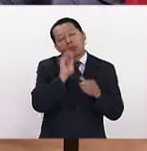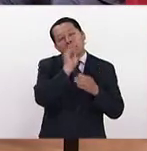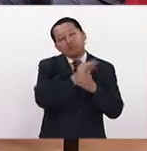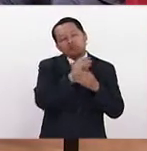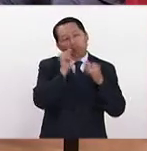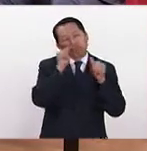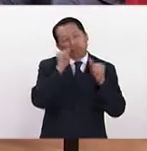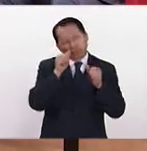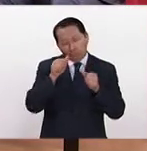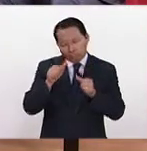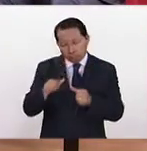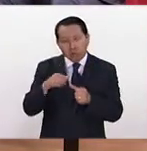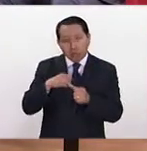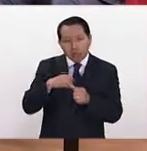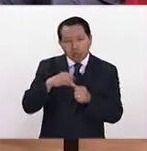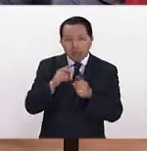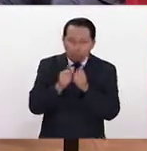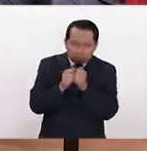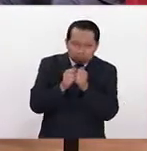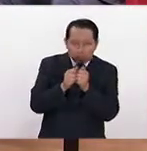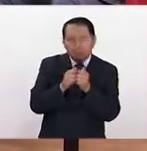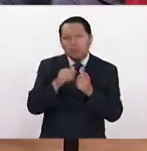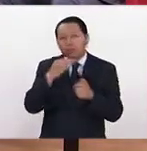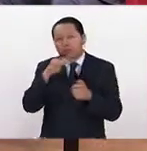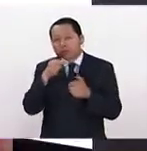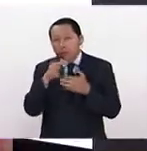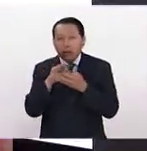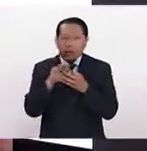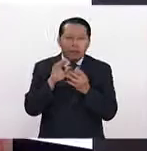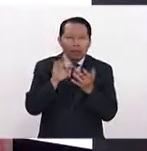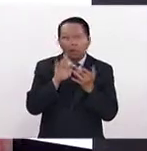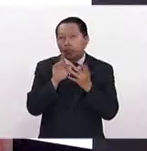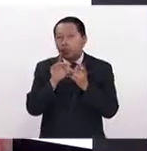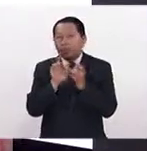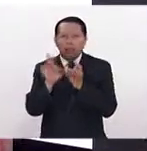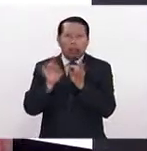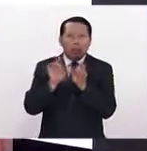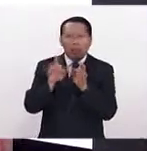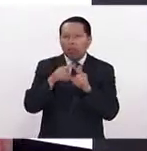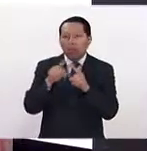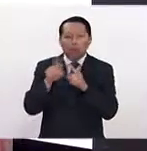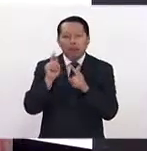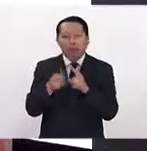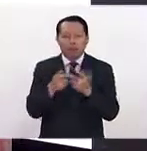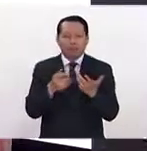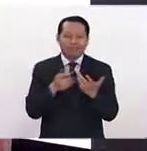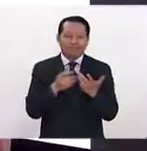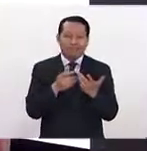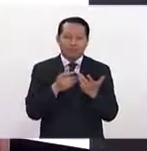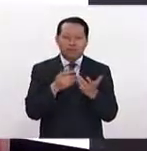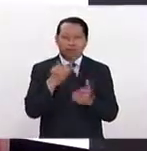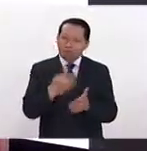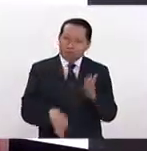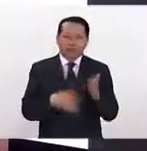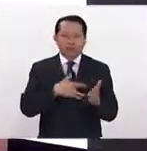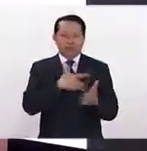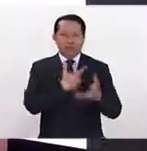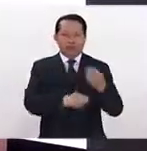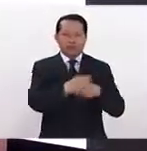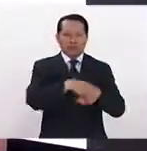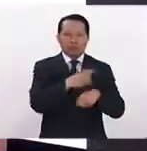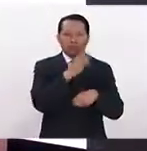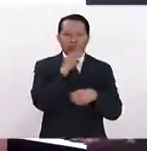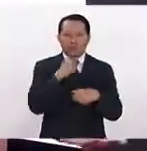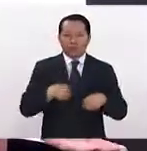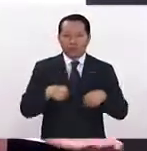no hay conexión. Entonces, si no hay empatía, si no hay esta posibilidad de verte en el otro, no hay una posibilidad de vivir valores